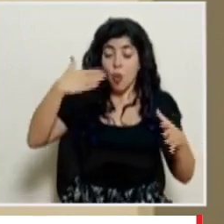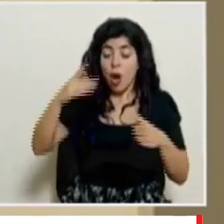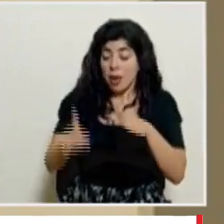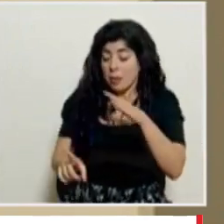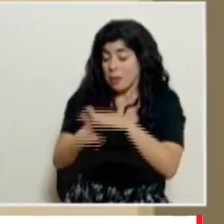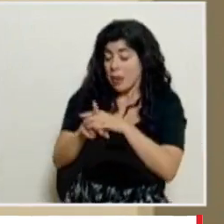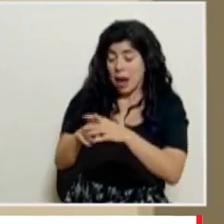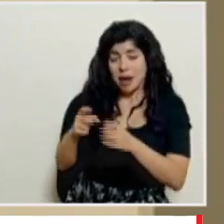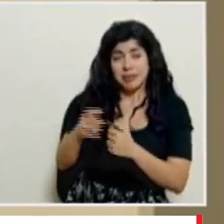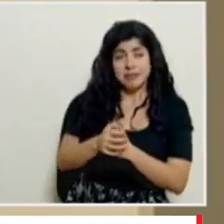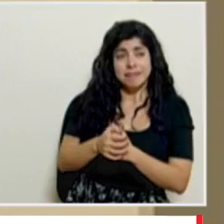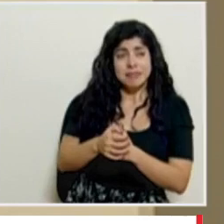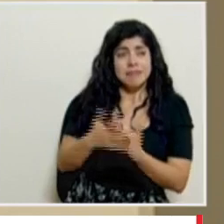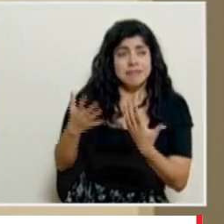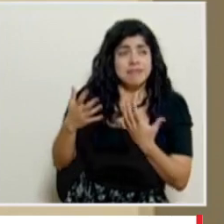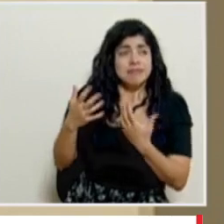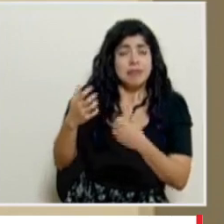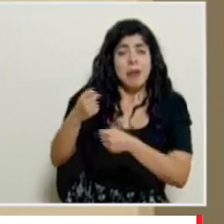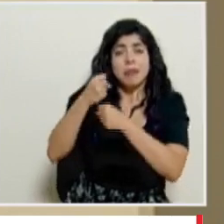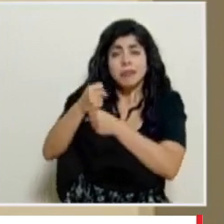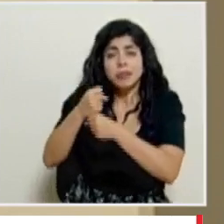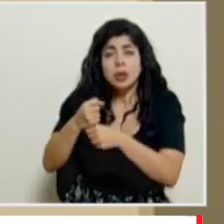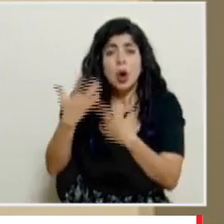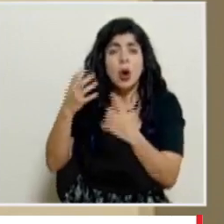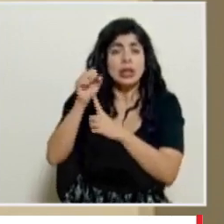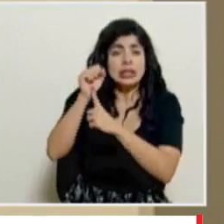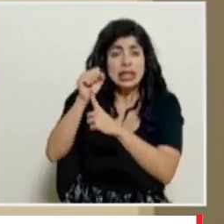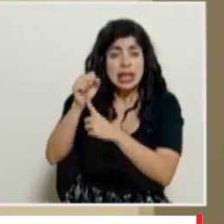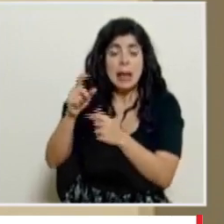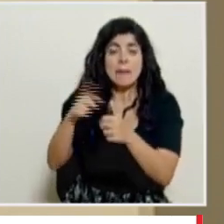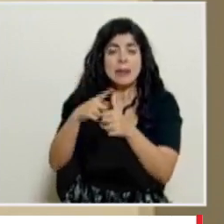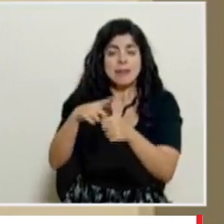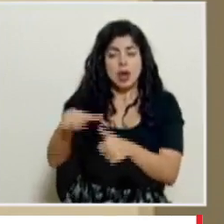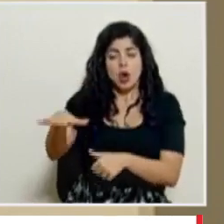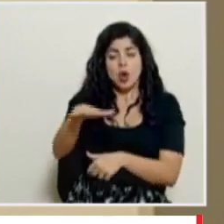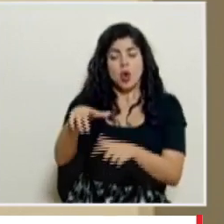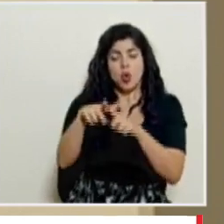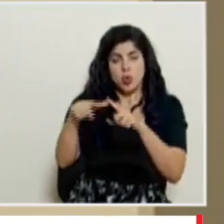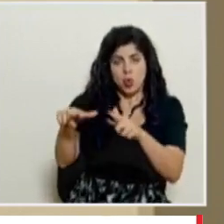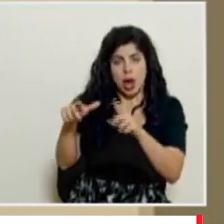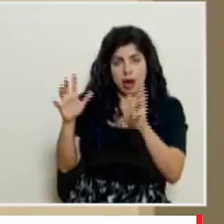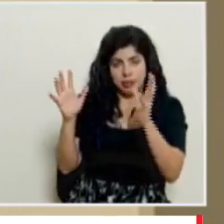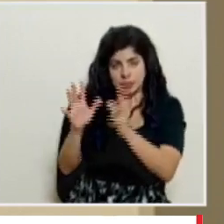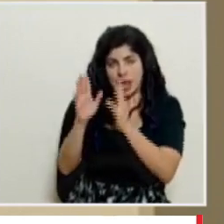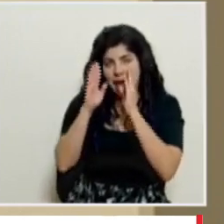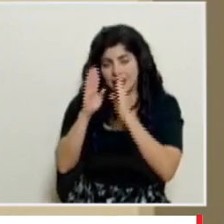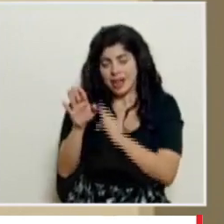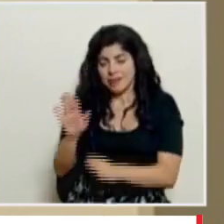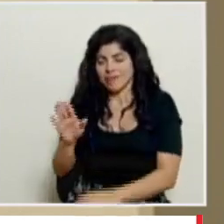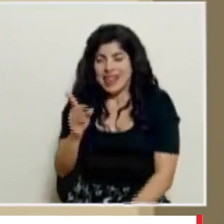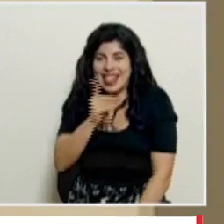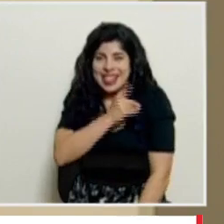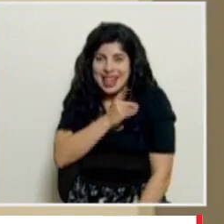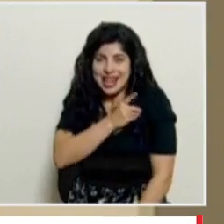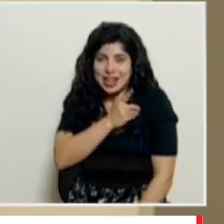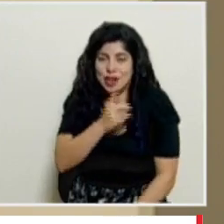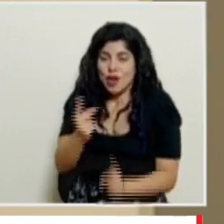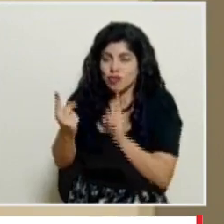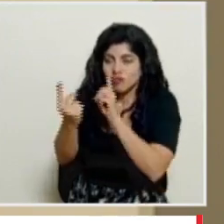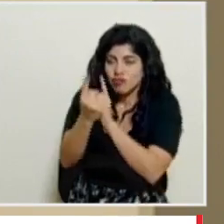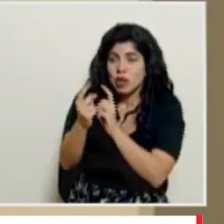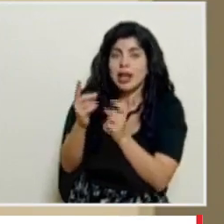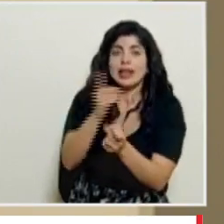o algún problema de tipo sindical se atiende primero en el nivel local el director del centro en conjunto con el director